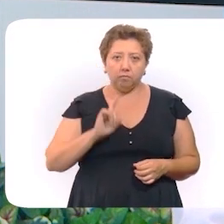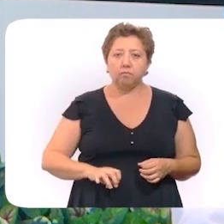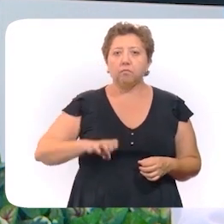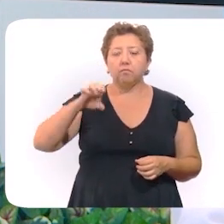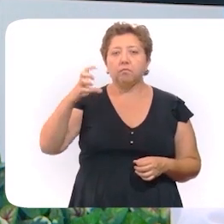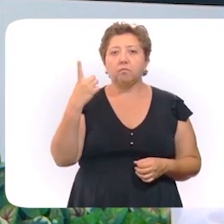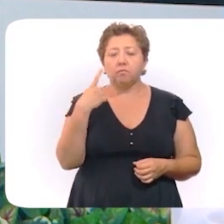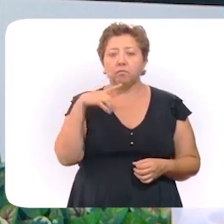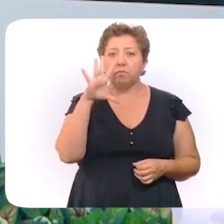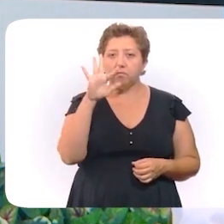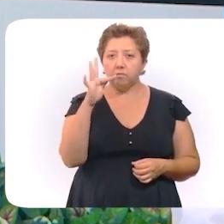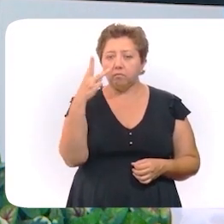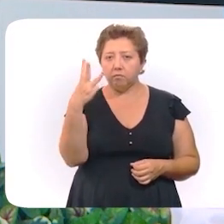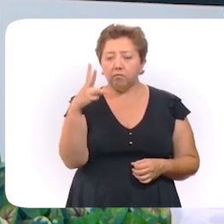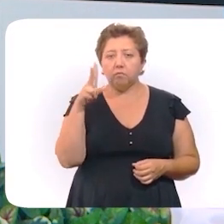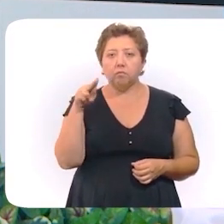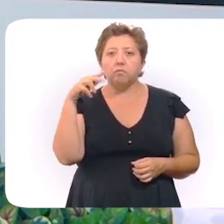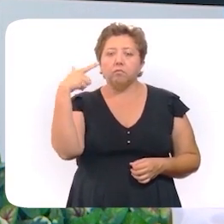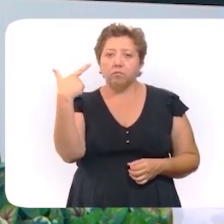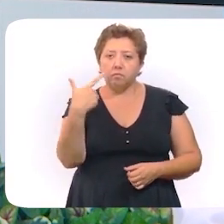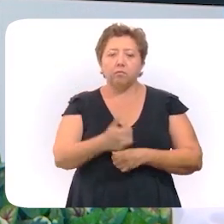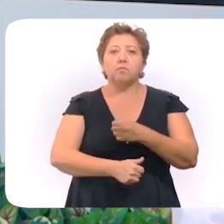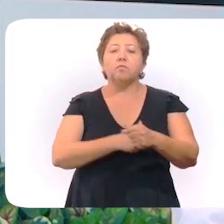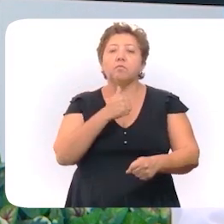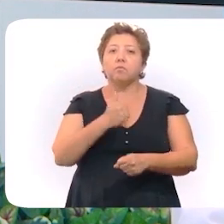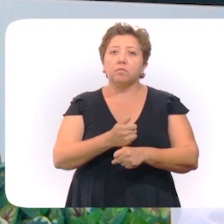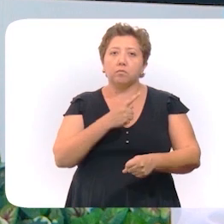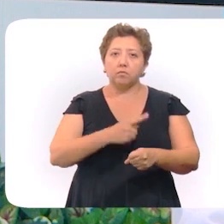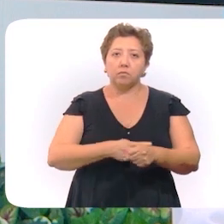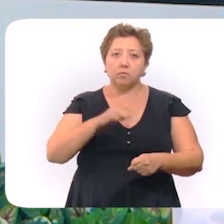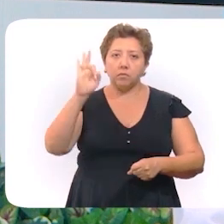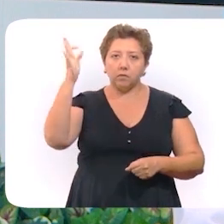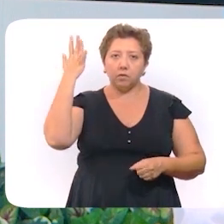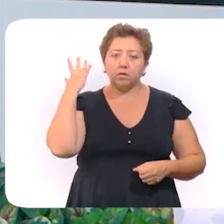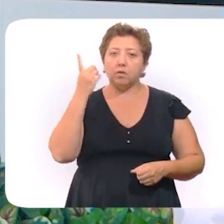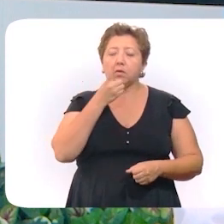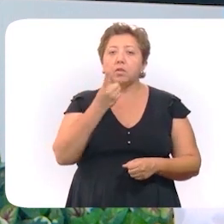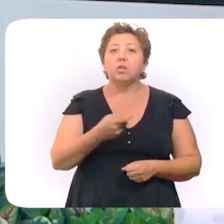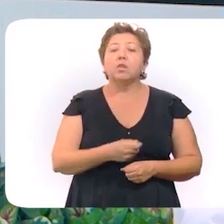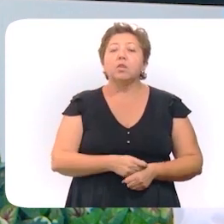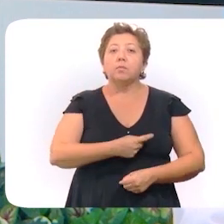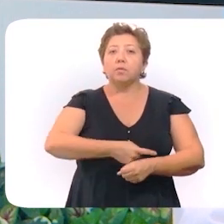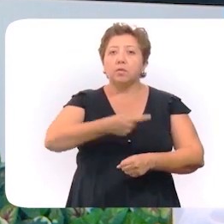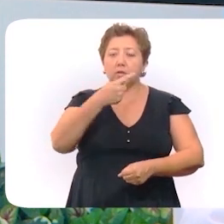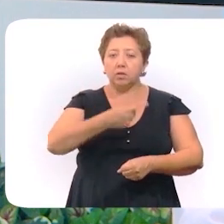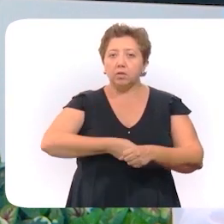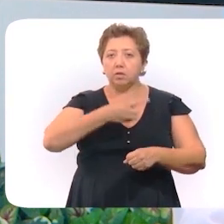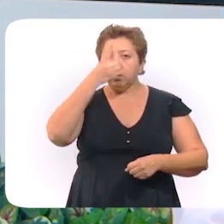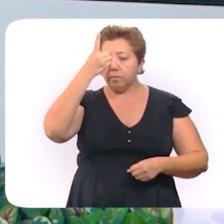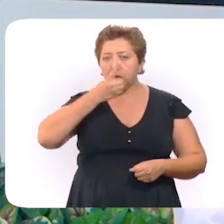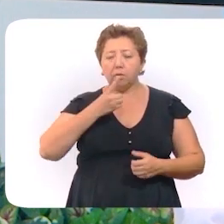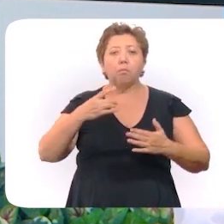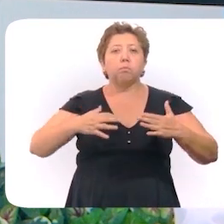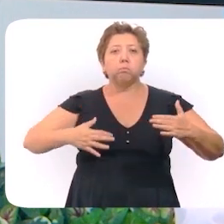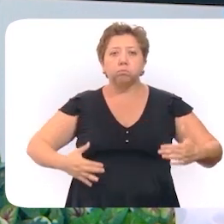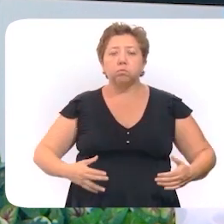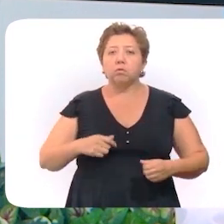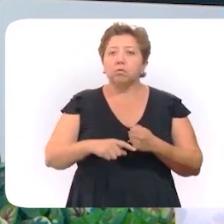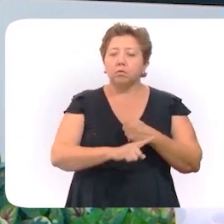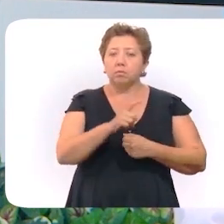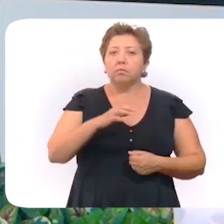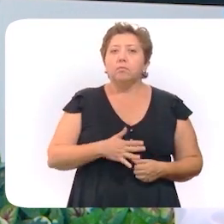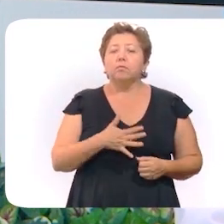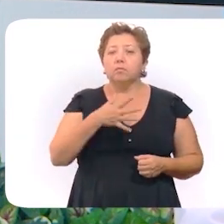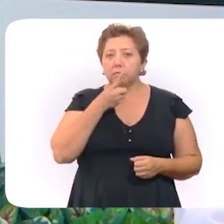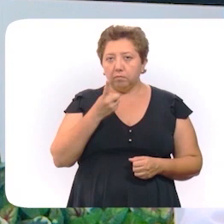con un rango de edad de 43 a 87 años. Sus principales enfermedades fueron hipertensión, diabetes, obesidad, EPOC